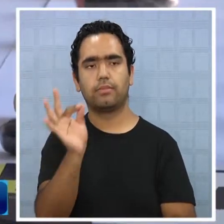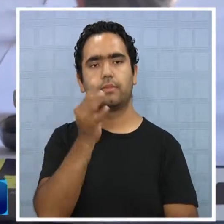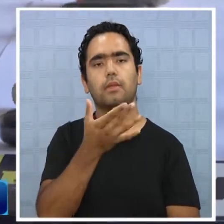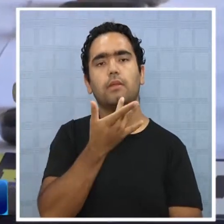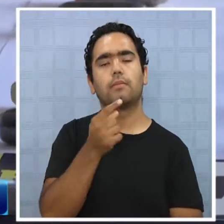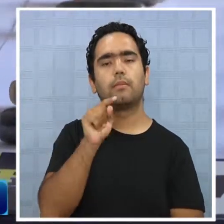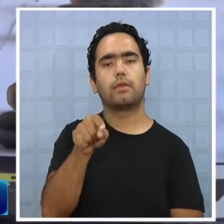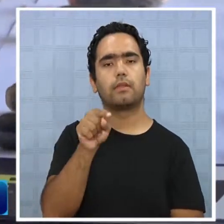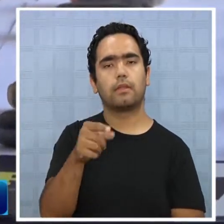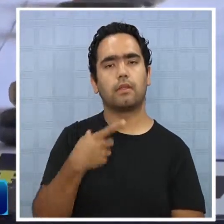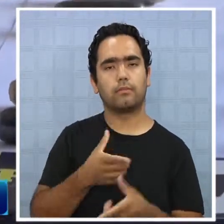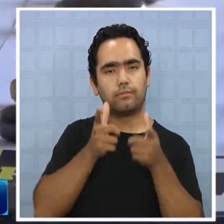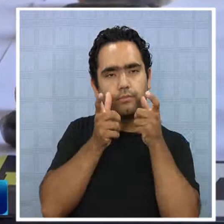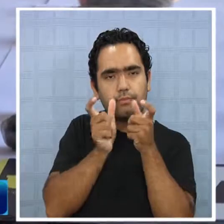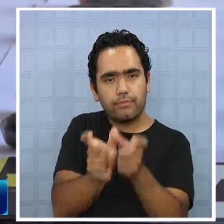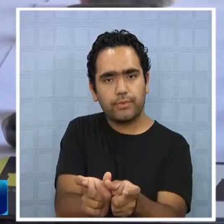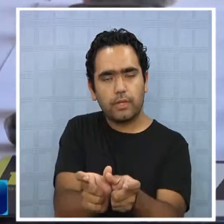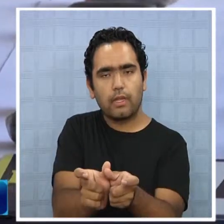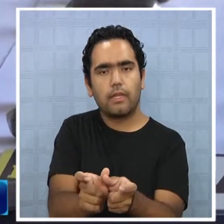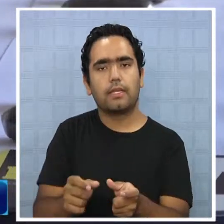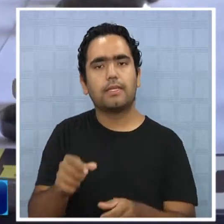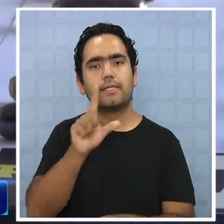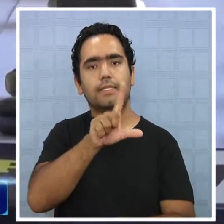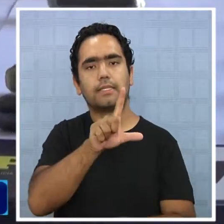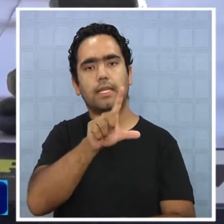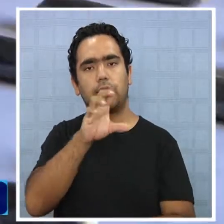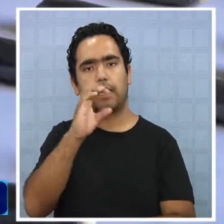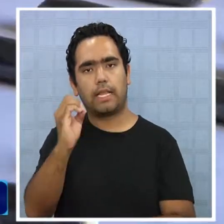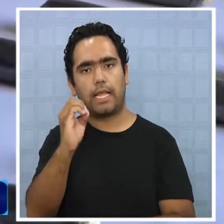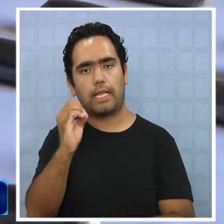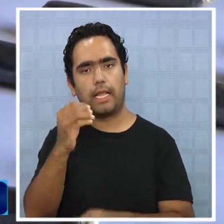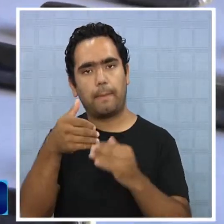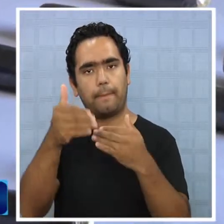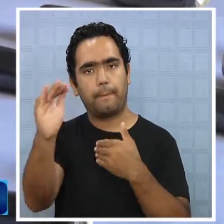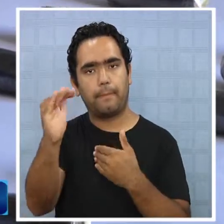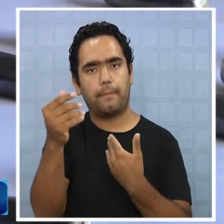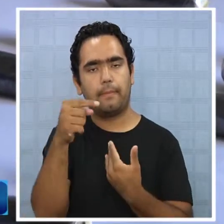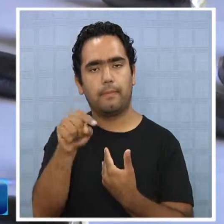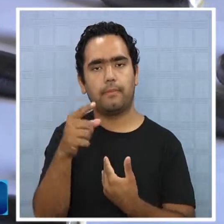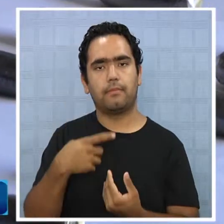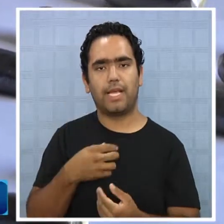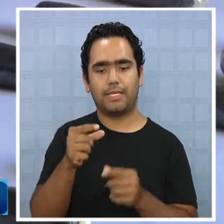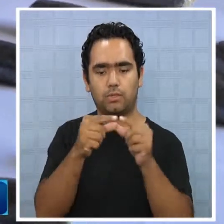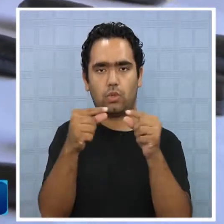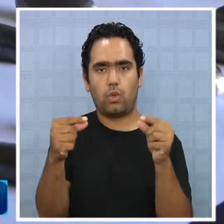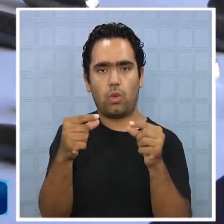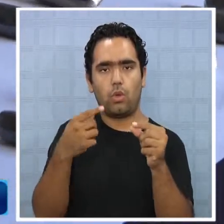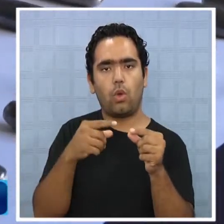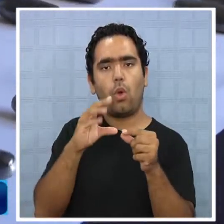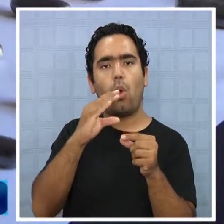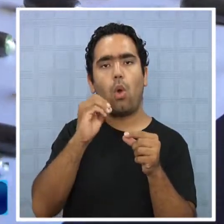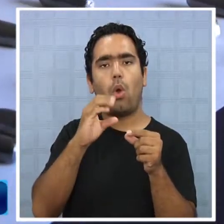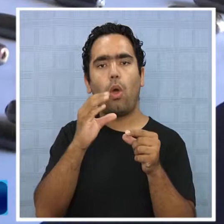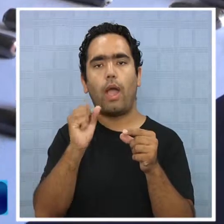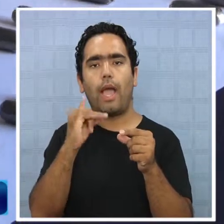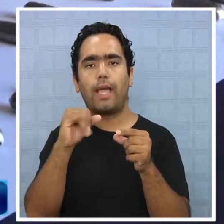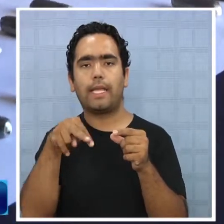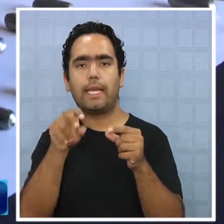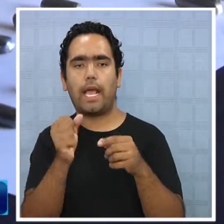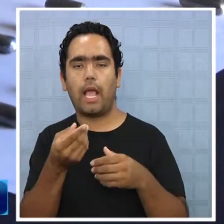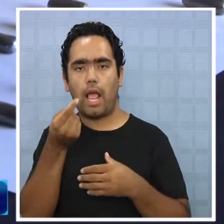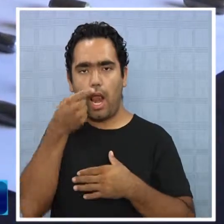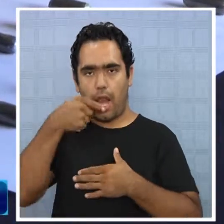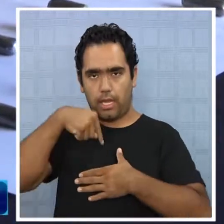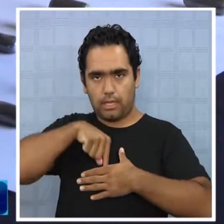gracias al equipo BodyScan, que funciona en el lugar, se le detectaron más de 70 ovoides de clorhidrato de cocaína